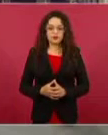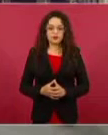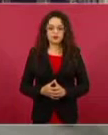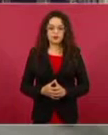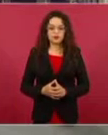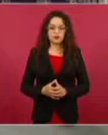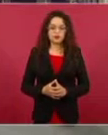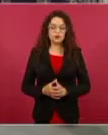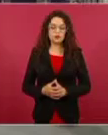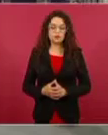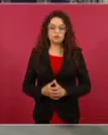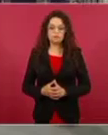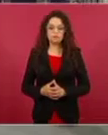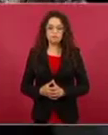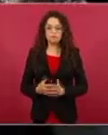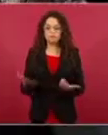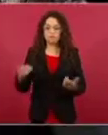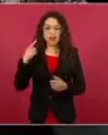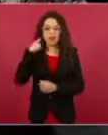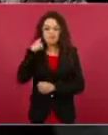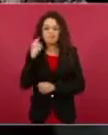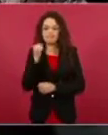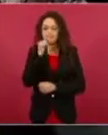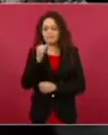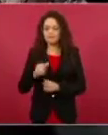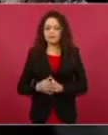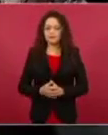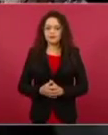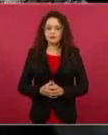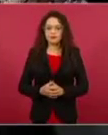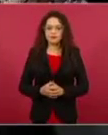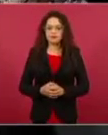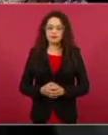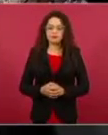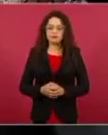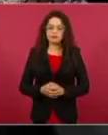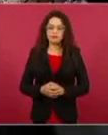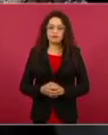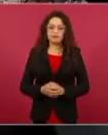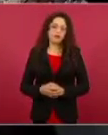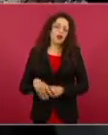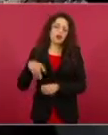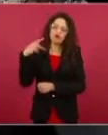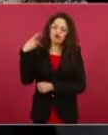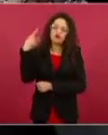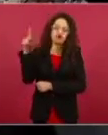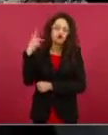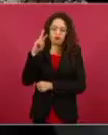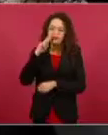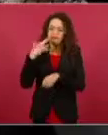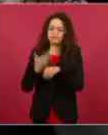El propio Lozoya. Pues es un proceso que está en la fiscalía y